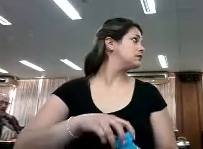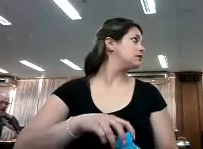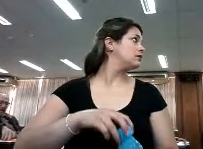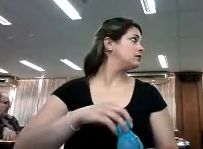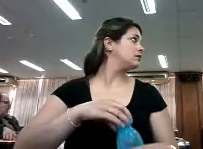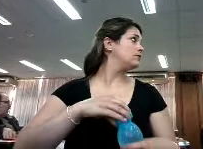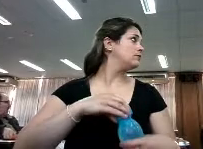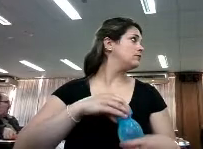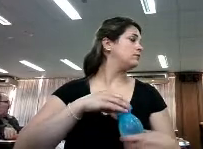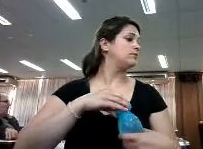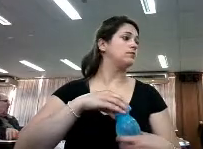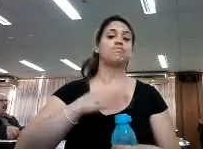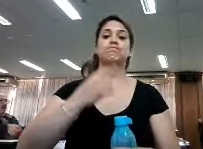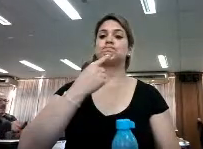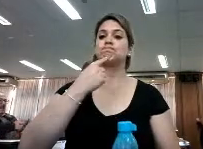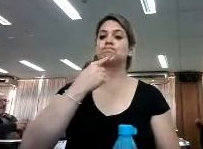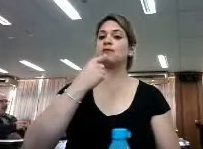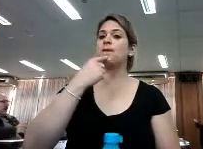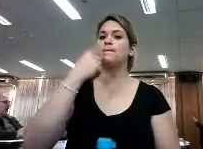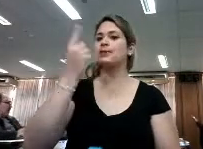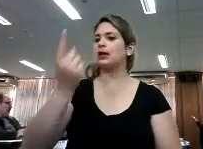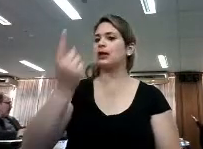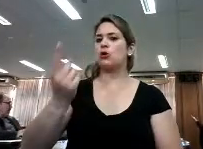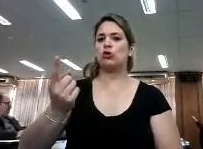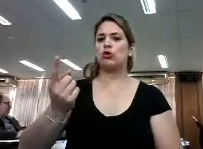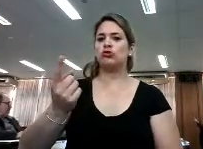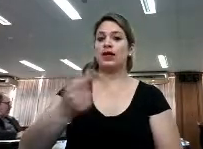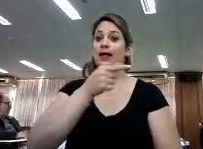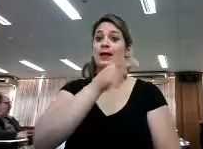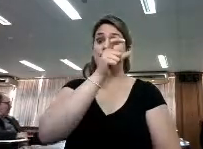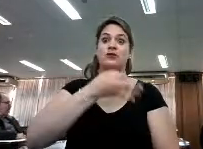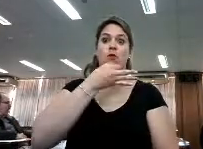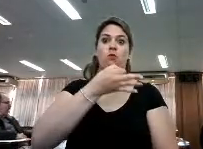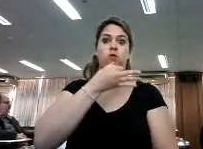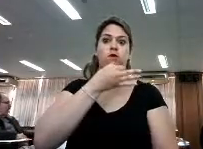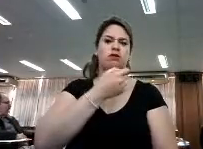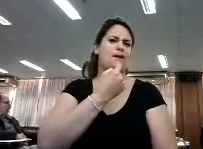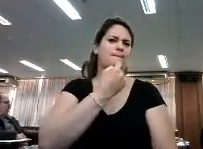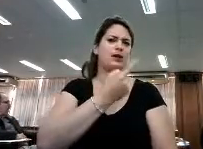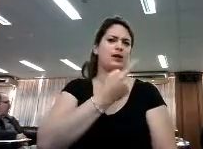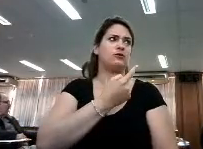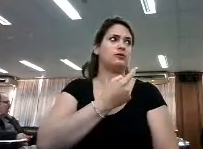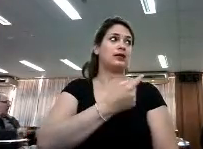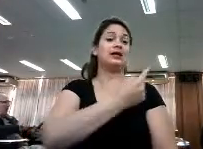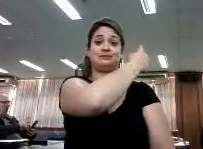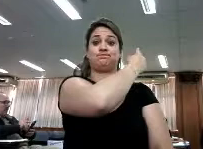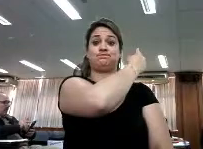Gracias. ¿Alguna pregunta? Marcelo. Allá.